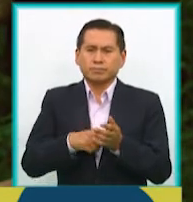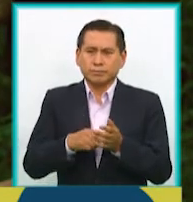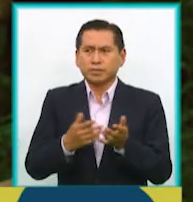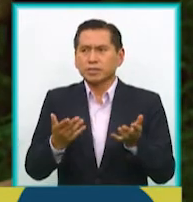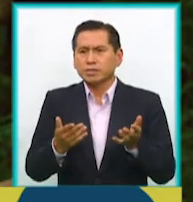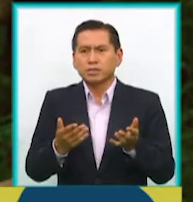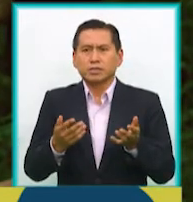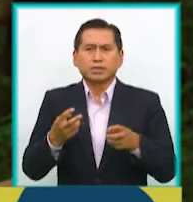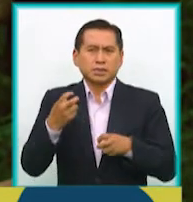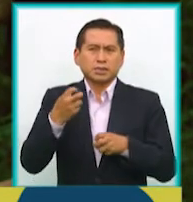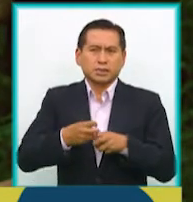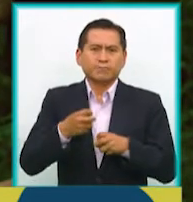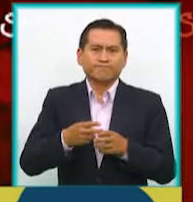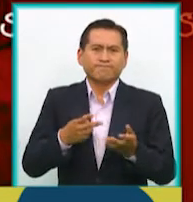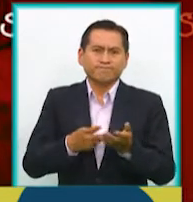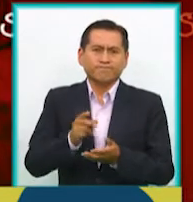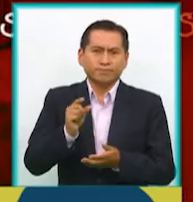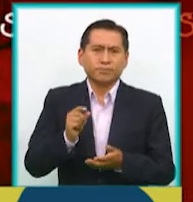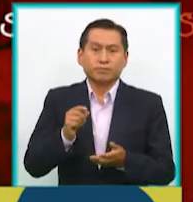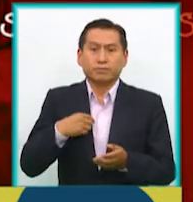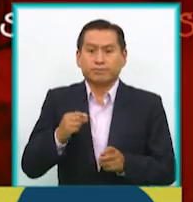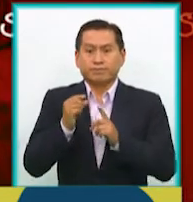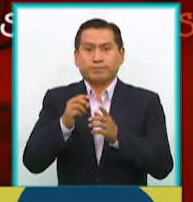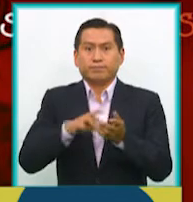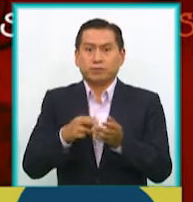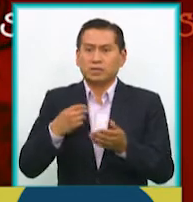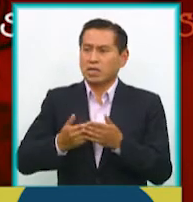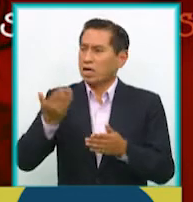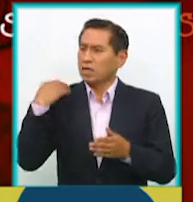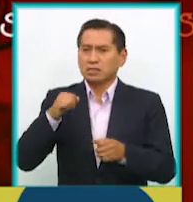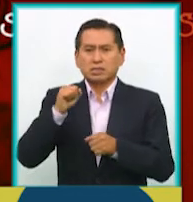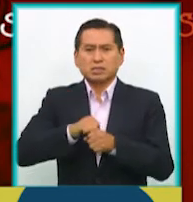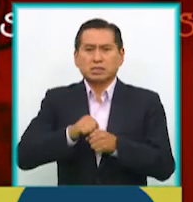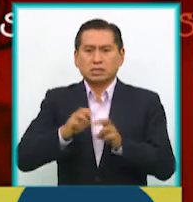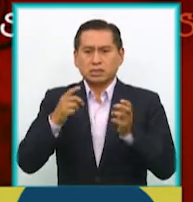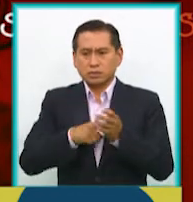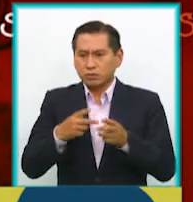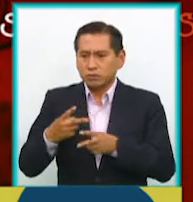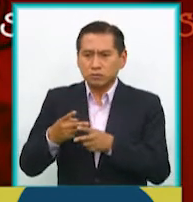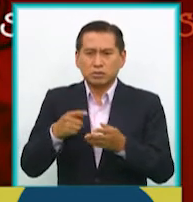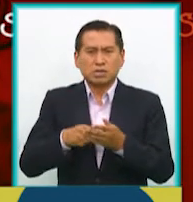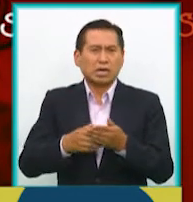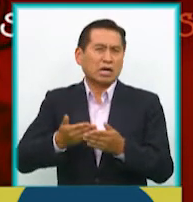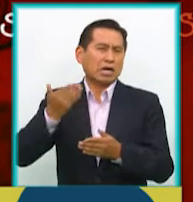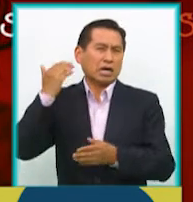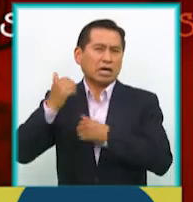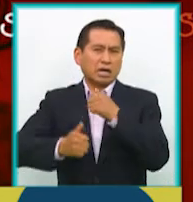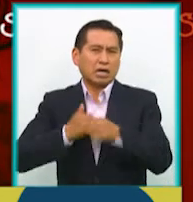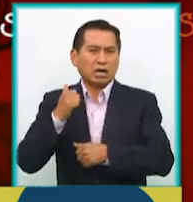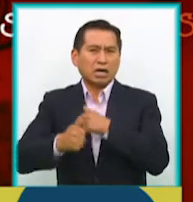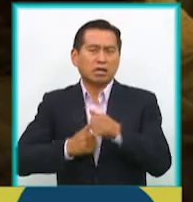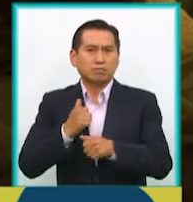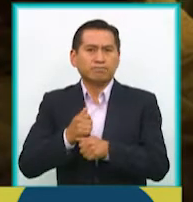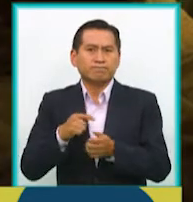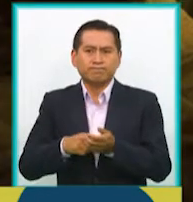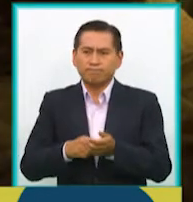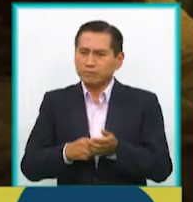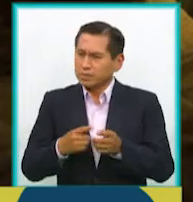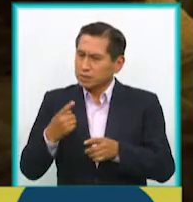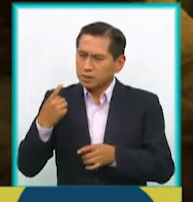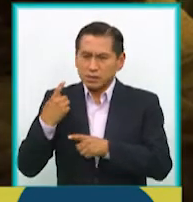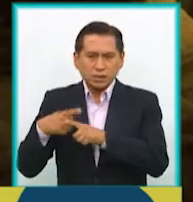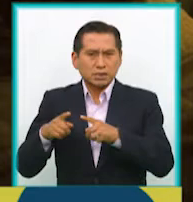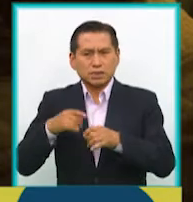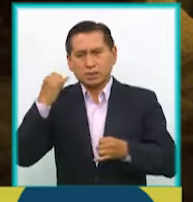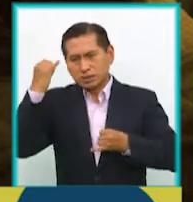difícil, la verdad, como te digo, venimos trabajando con el tema del guión desde hace muchísimos años, dándole mil vueltas,